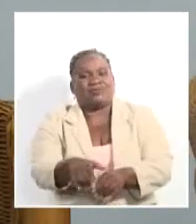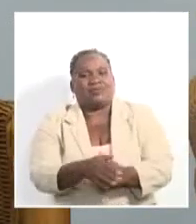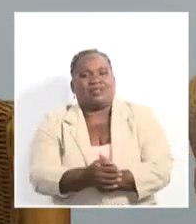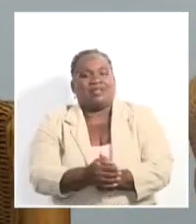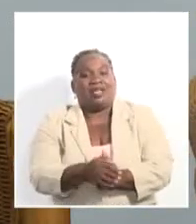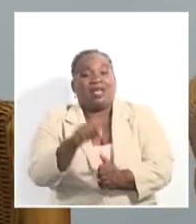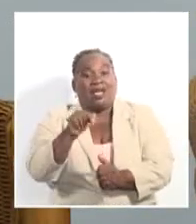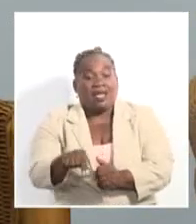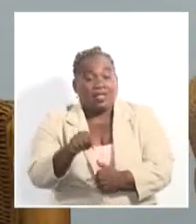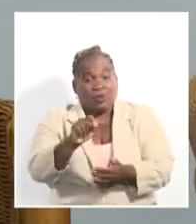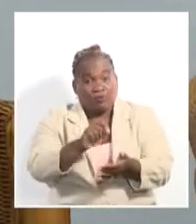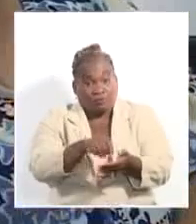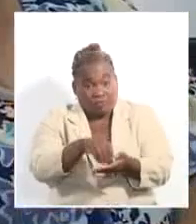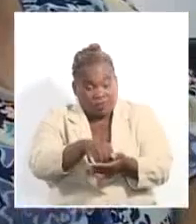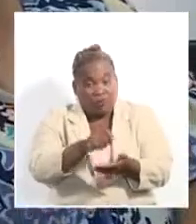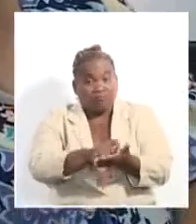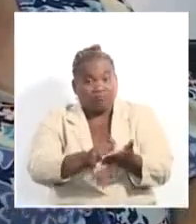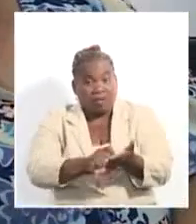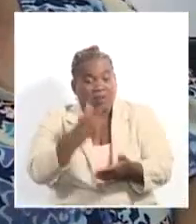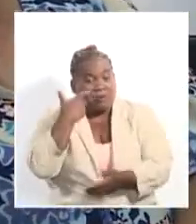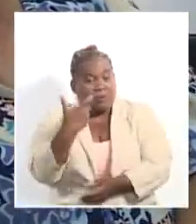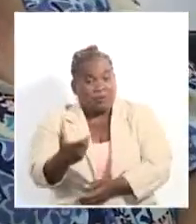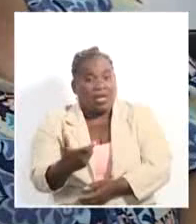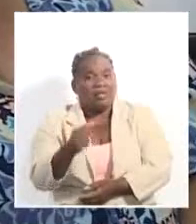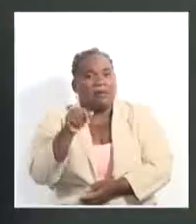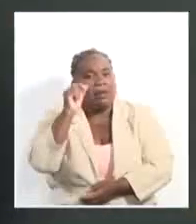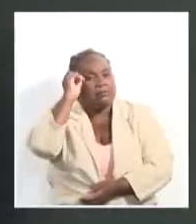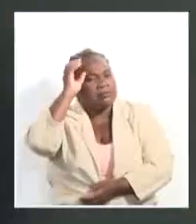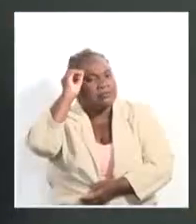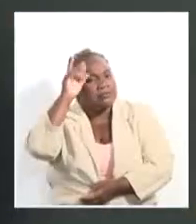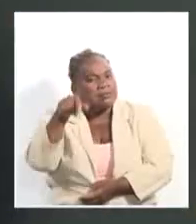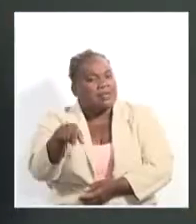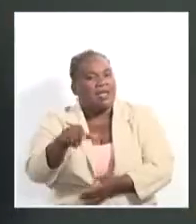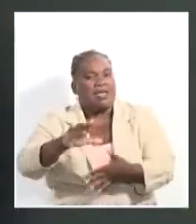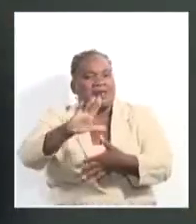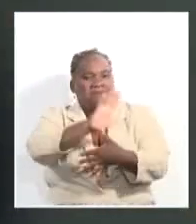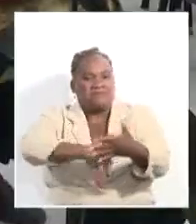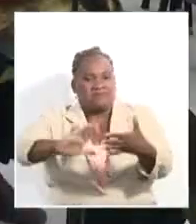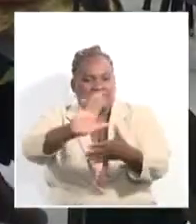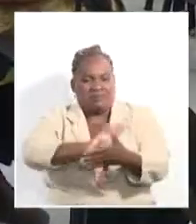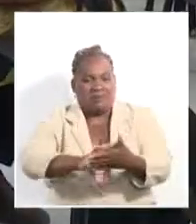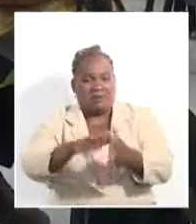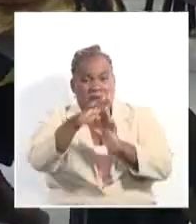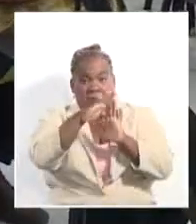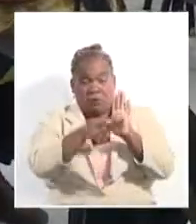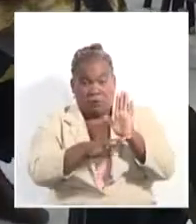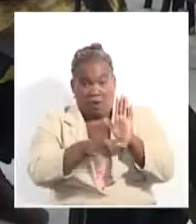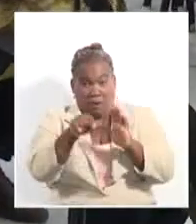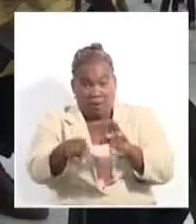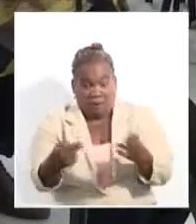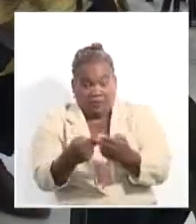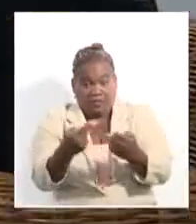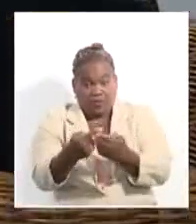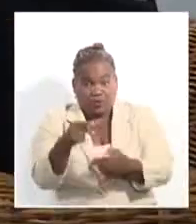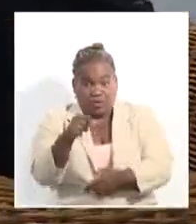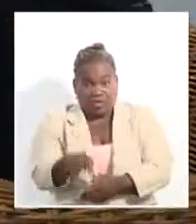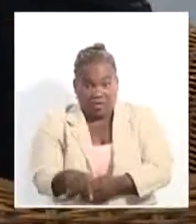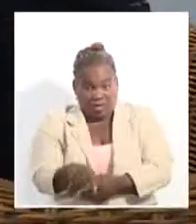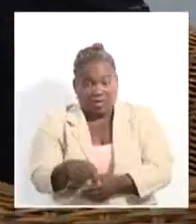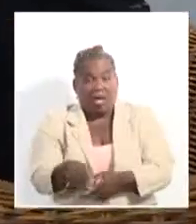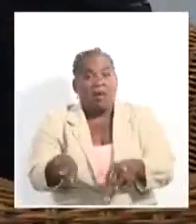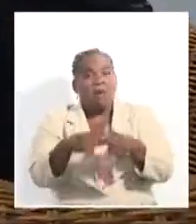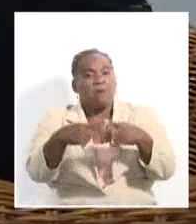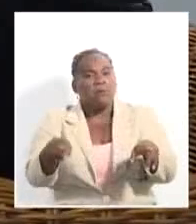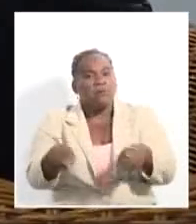entre los espacios más significativos para la creación en el continente. El programa de la novena edición del certamen, dedicado a la música